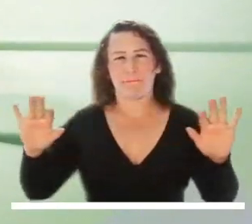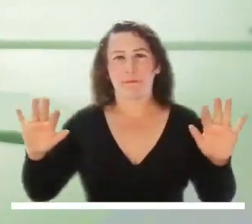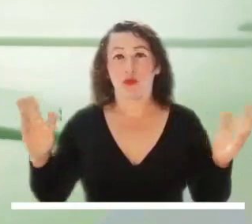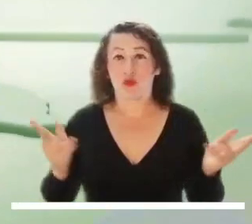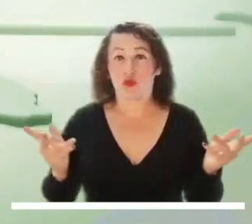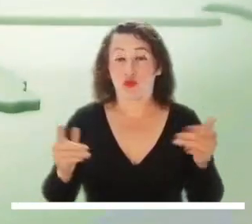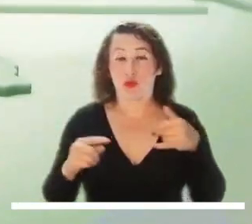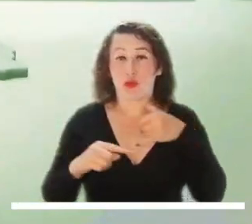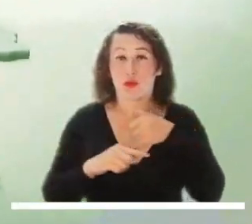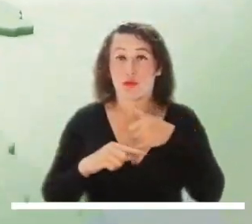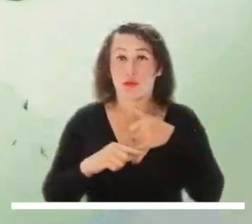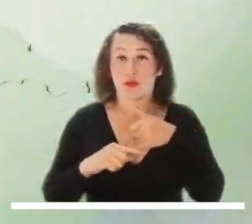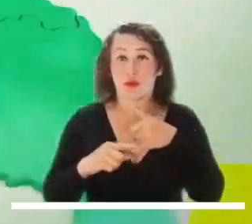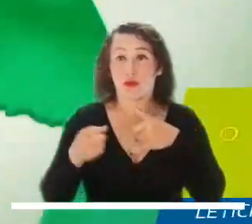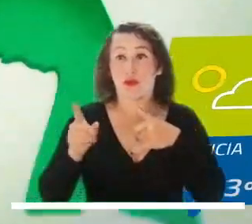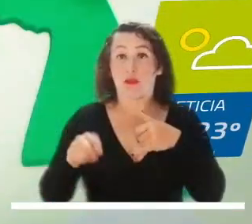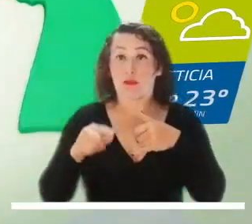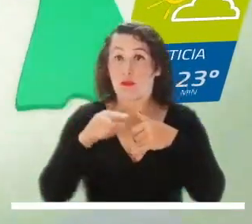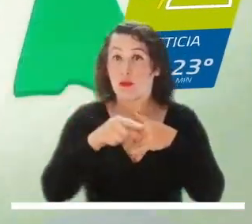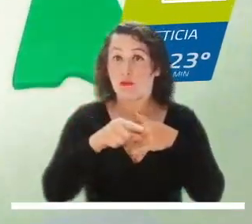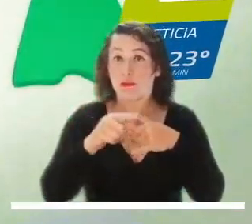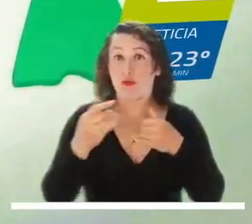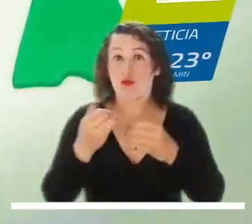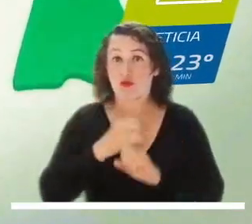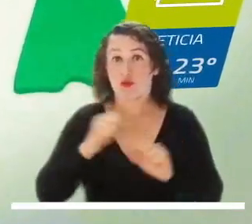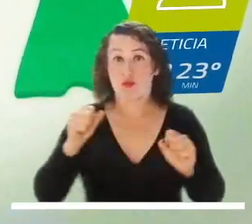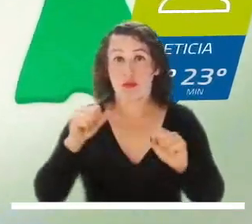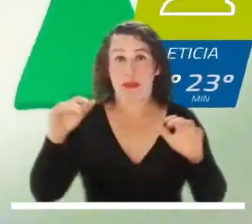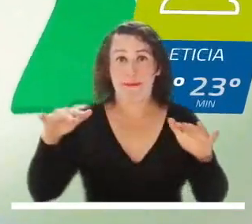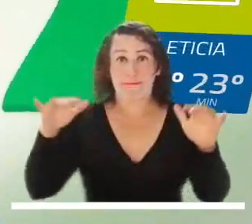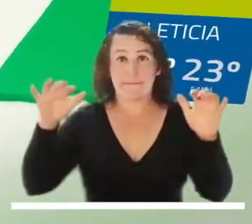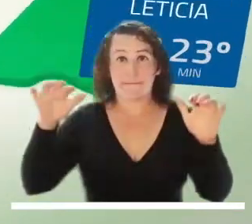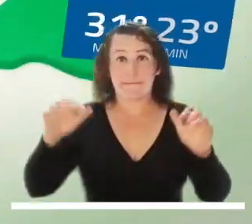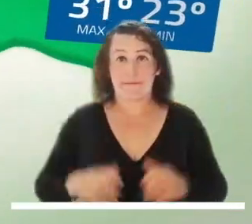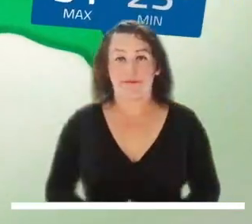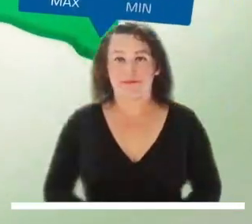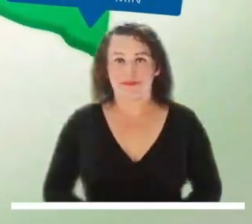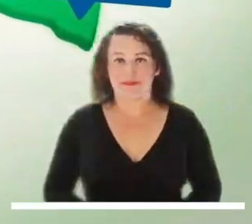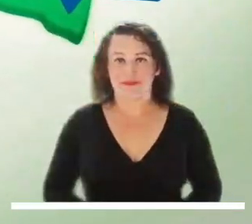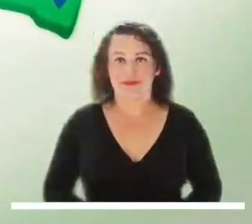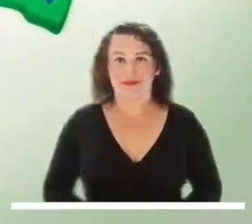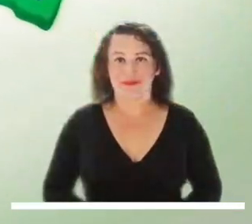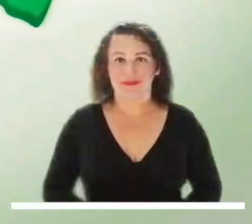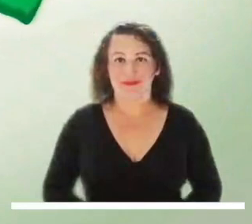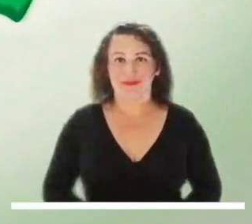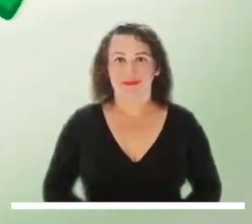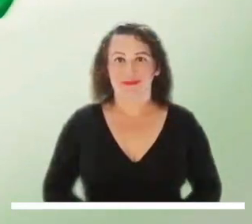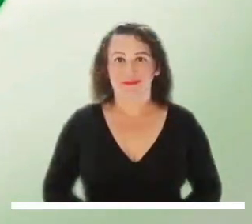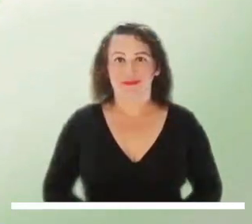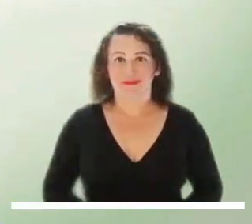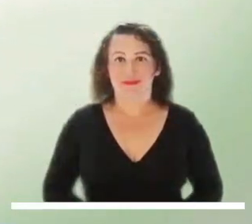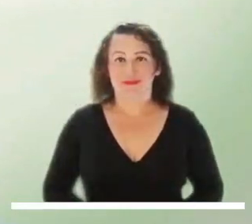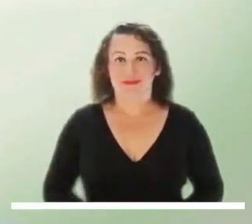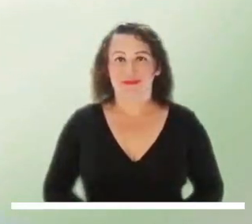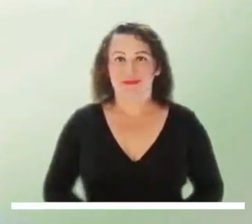Un cielo con tendencia a la apertura se estima en la Amazonía, donde también se calcula una mañana mayormente seca.